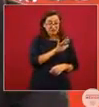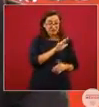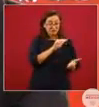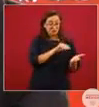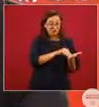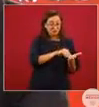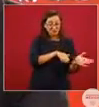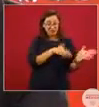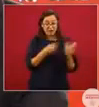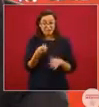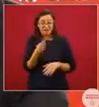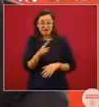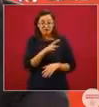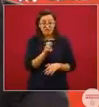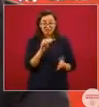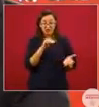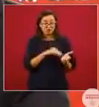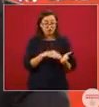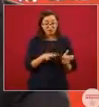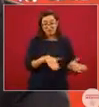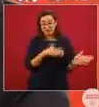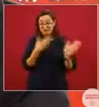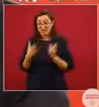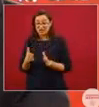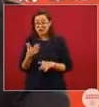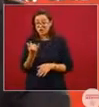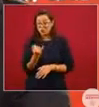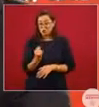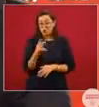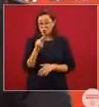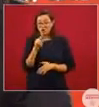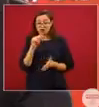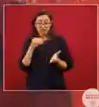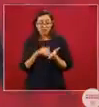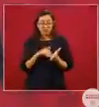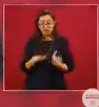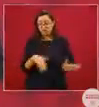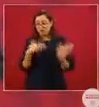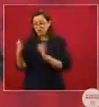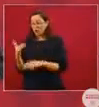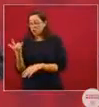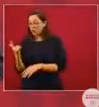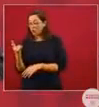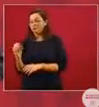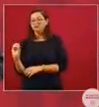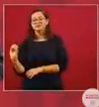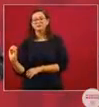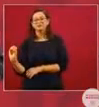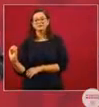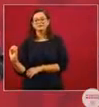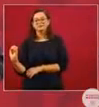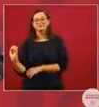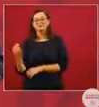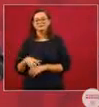340 mil, 82 mil en junio y julio, cero pérdida de empleo.